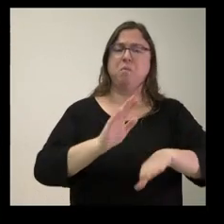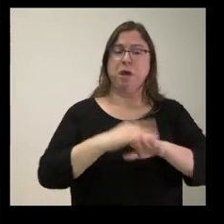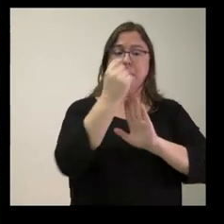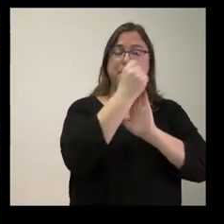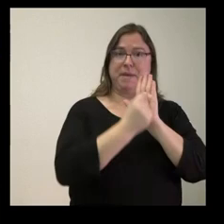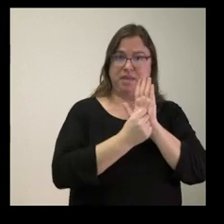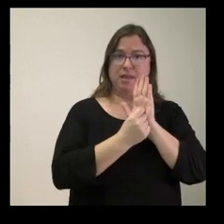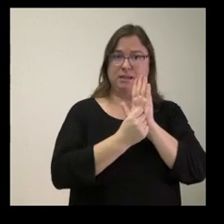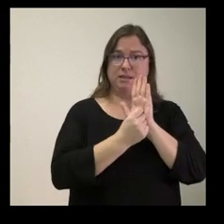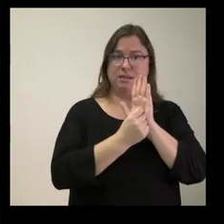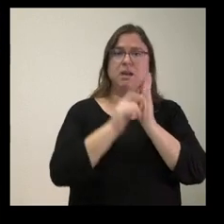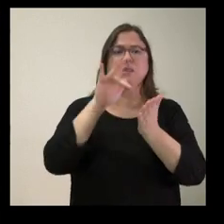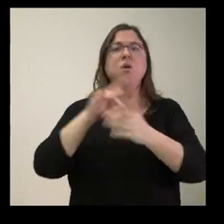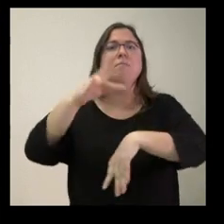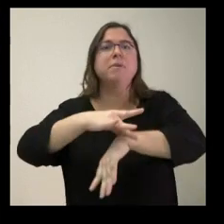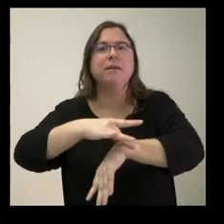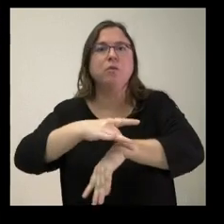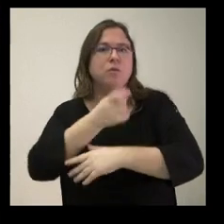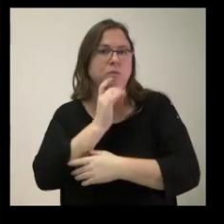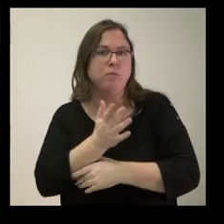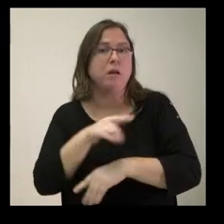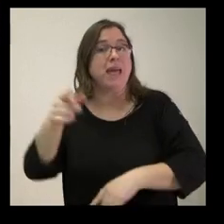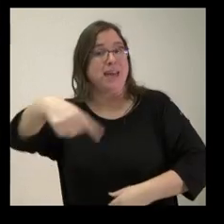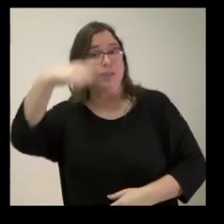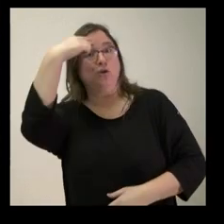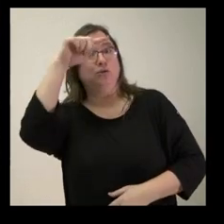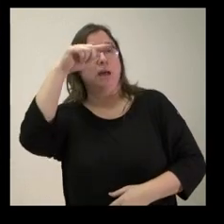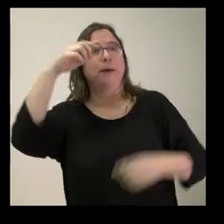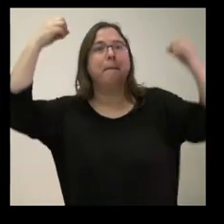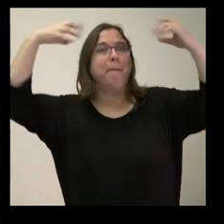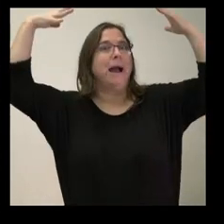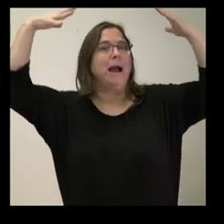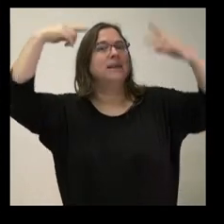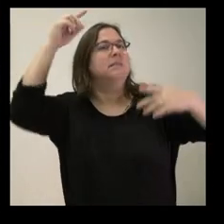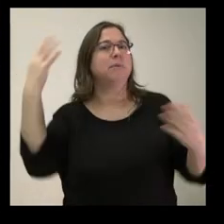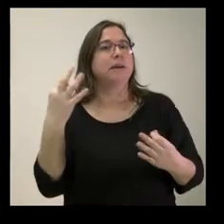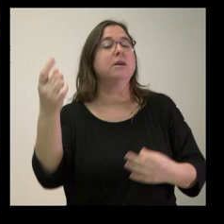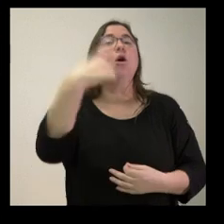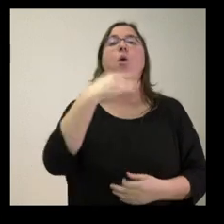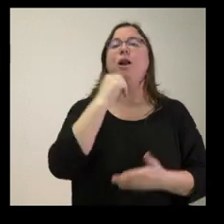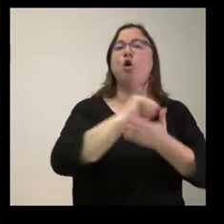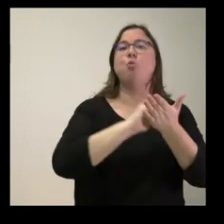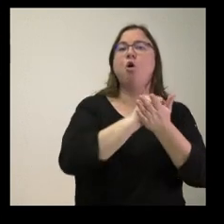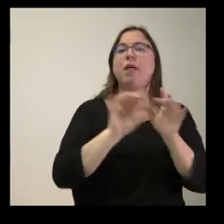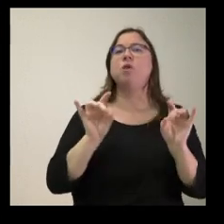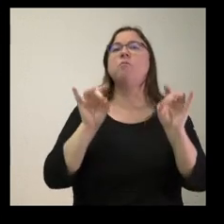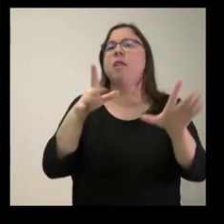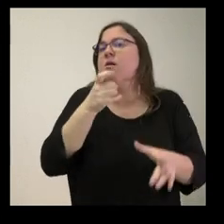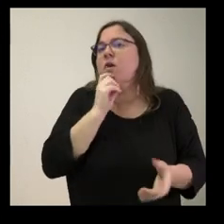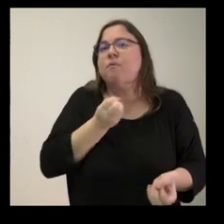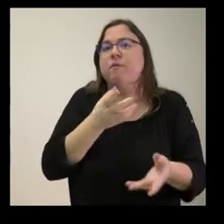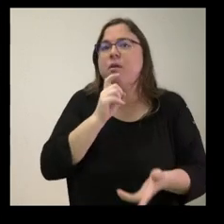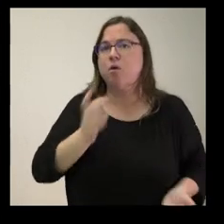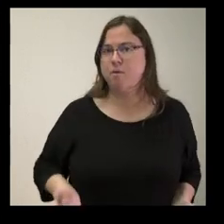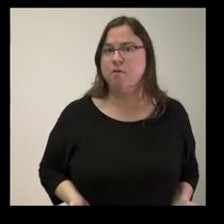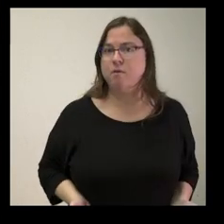llegan a los sanitarios es porque ellos saben por ciencia incluso lo que tienen o se les manda un borrador o una información de